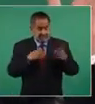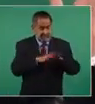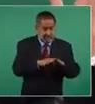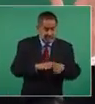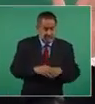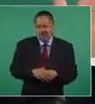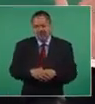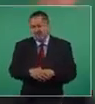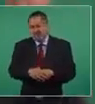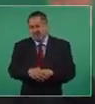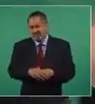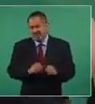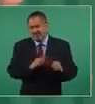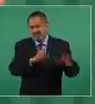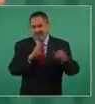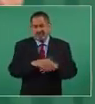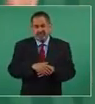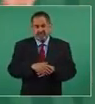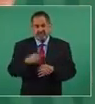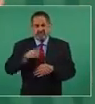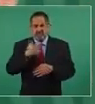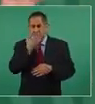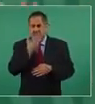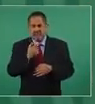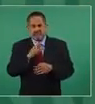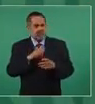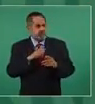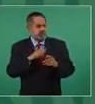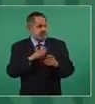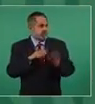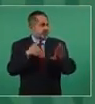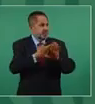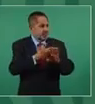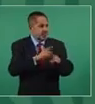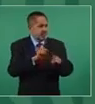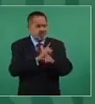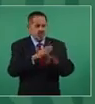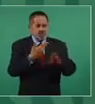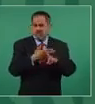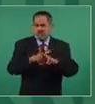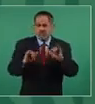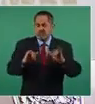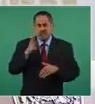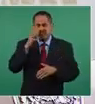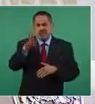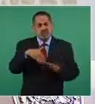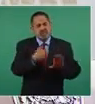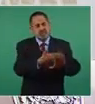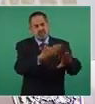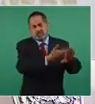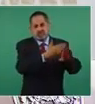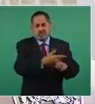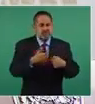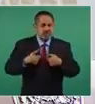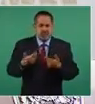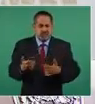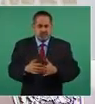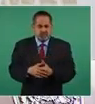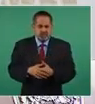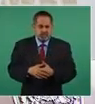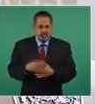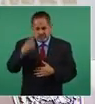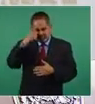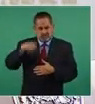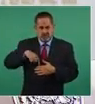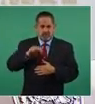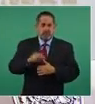no han sido objeto de ninguna persecución, ni van a ser objeto de ninguna persecución, para nada.